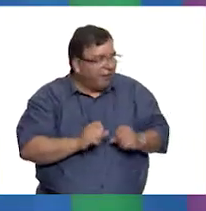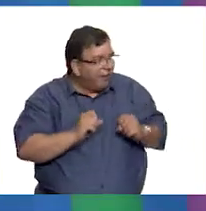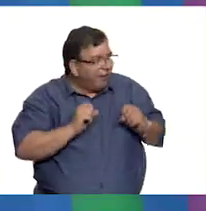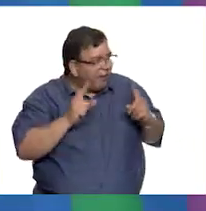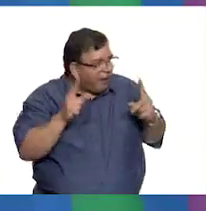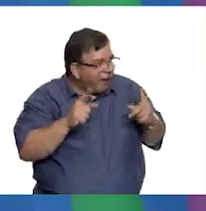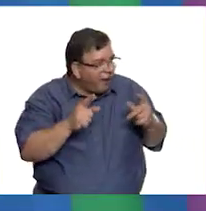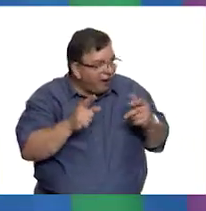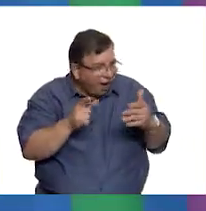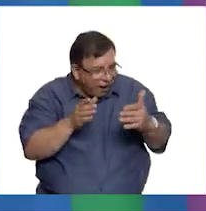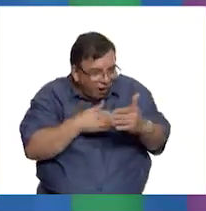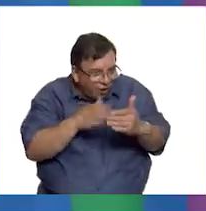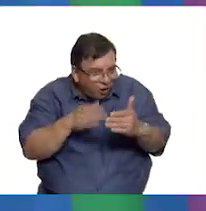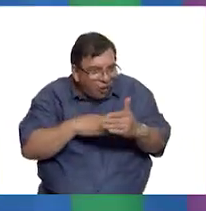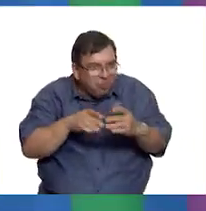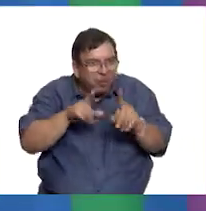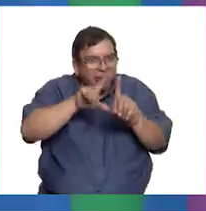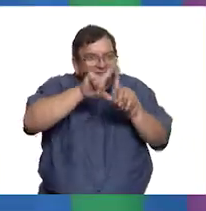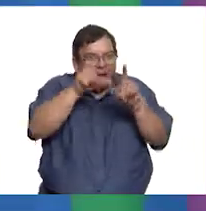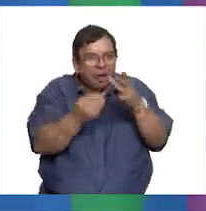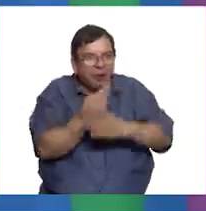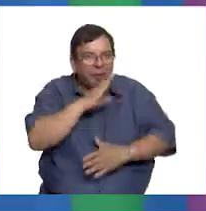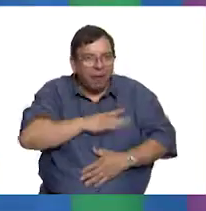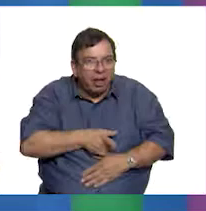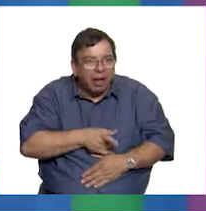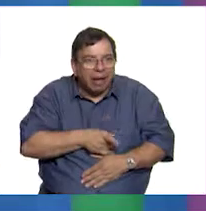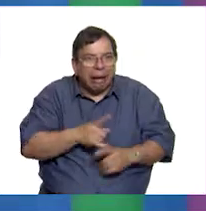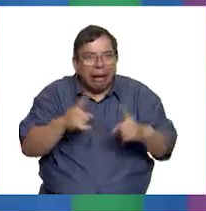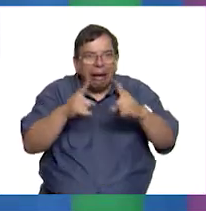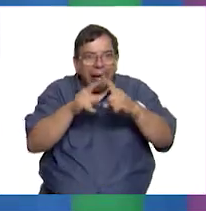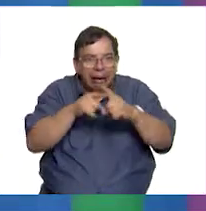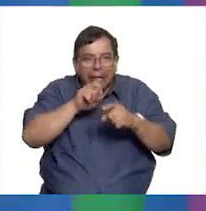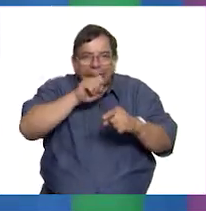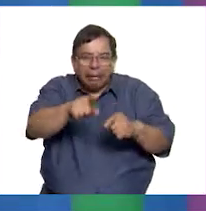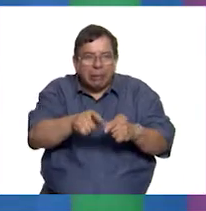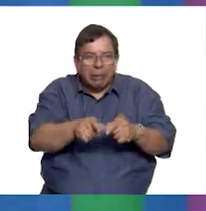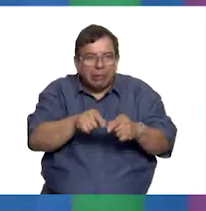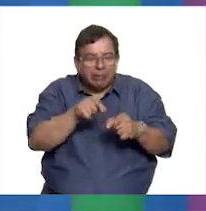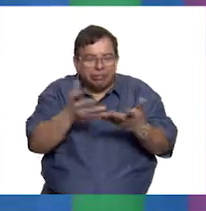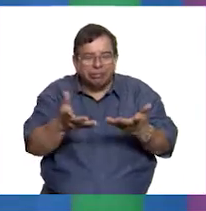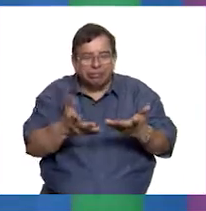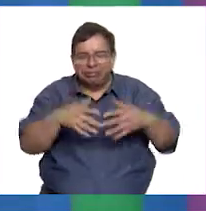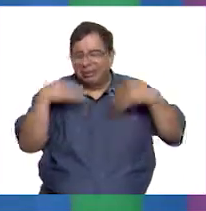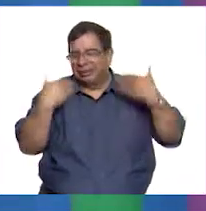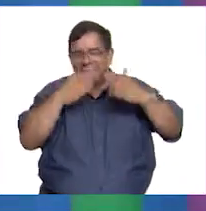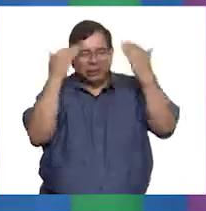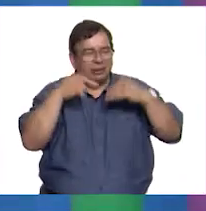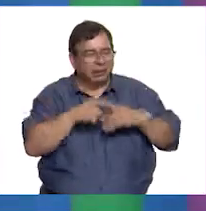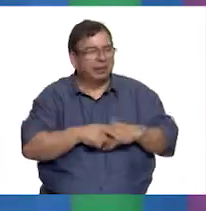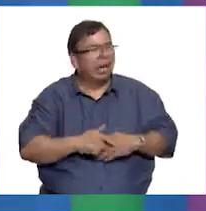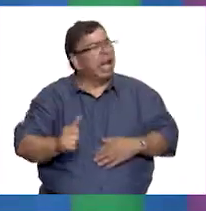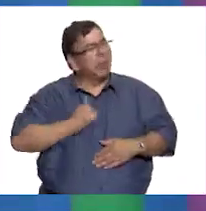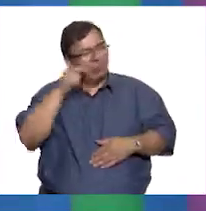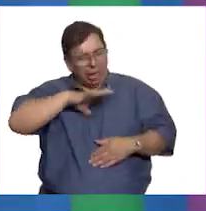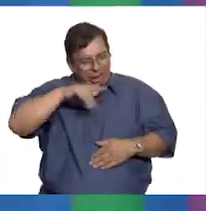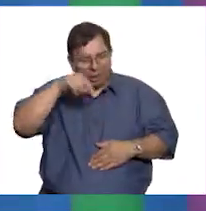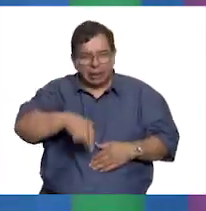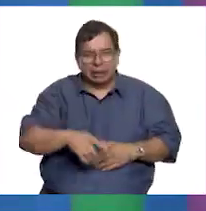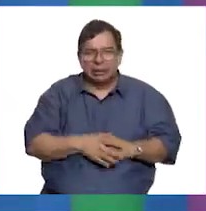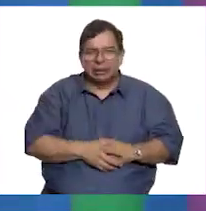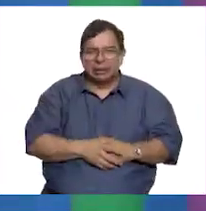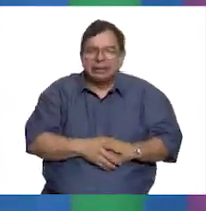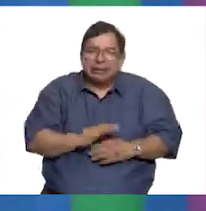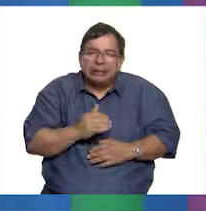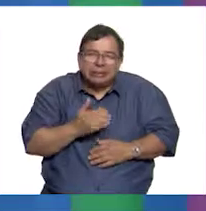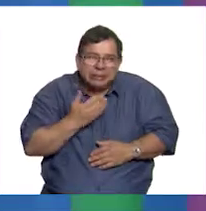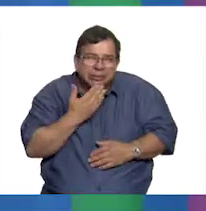Hasta en la comida novohispana tuvo influencia la iglesia. Ay, Sor Juana, aprovechando que estás con nosotros y si no es